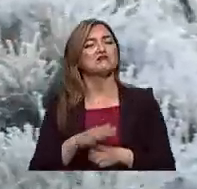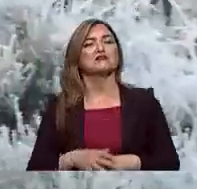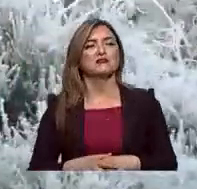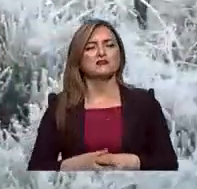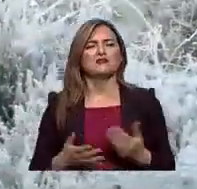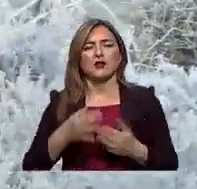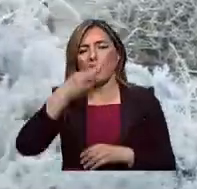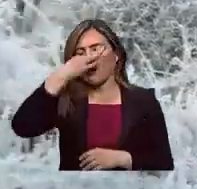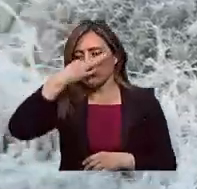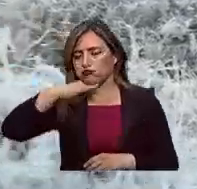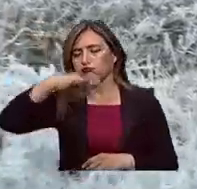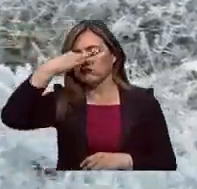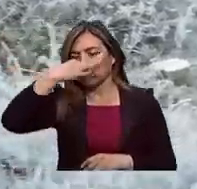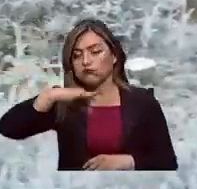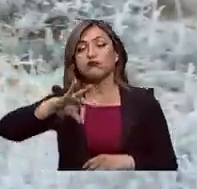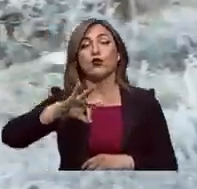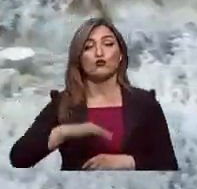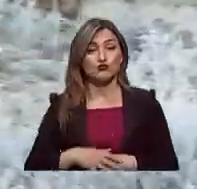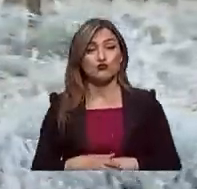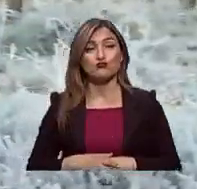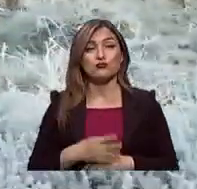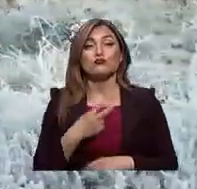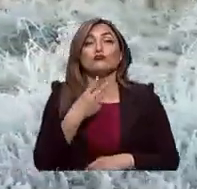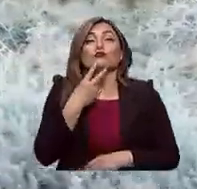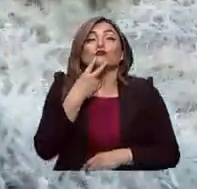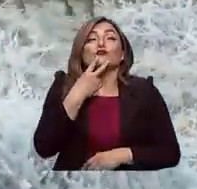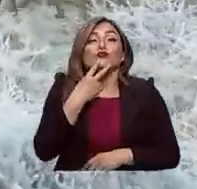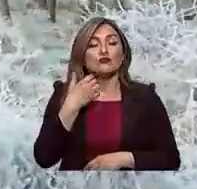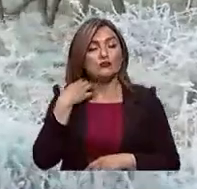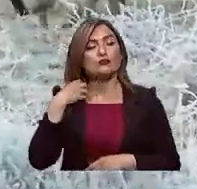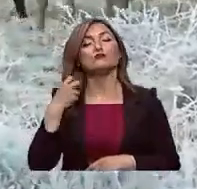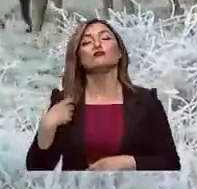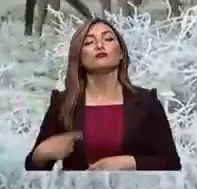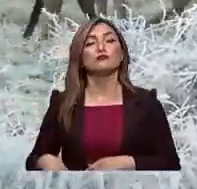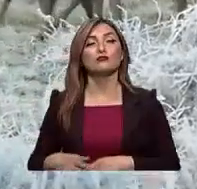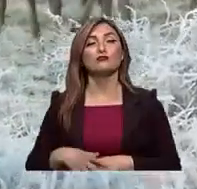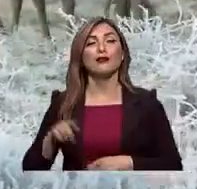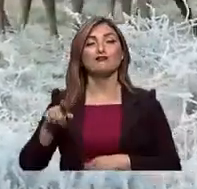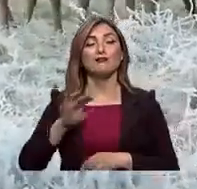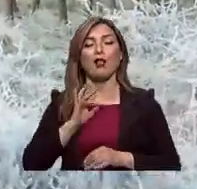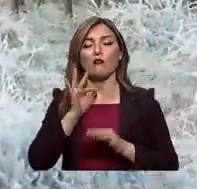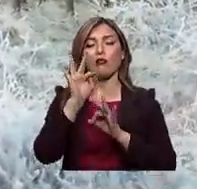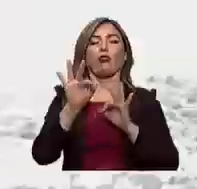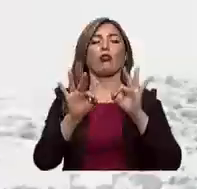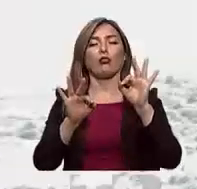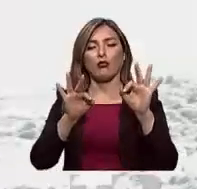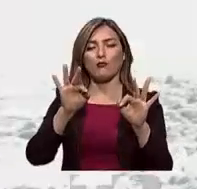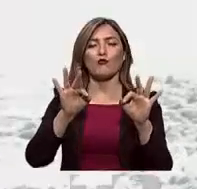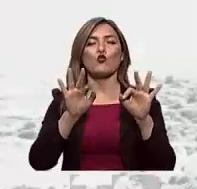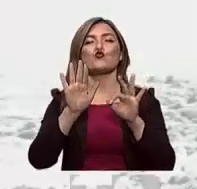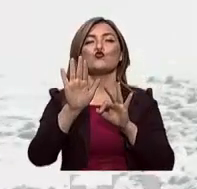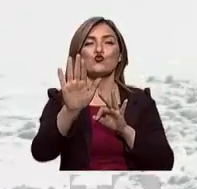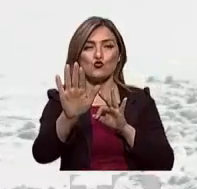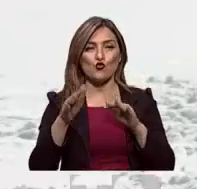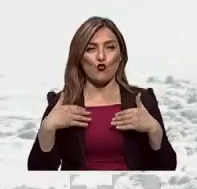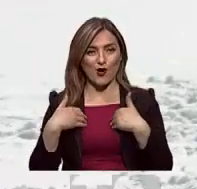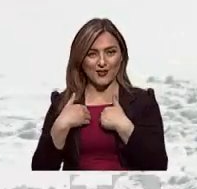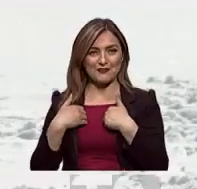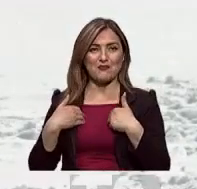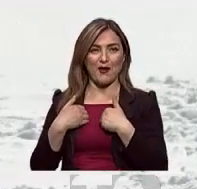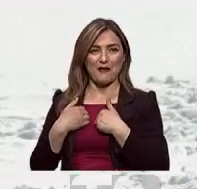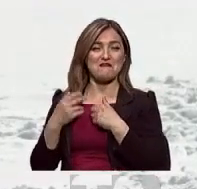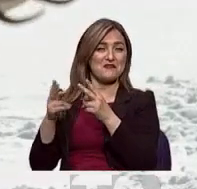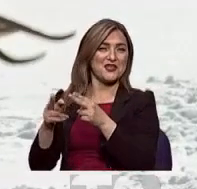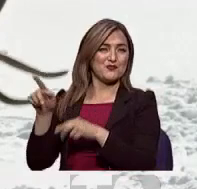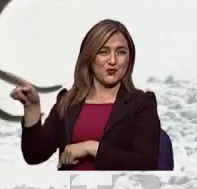secreciones y obviamente dentro de su vía respiratoria. Y esta propagación se ha dado aparentemente entre ciervos, es decir, los